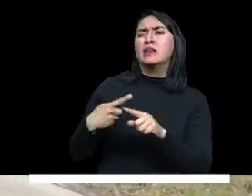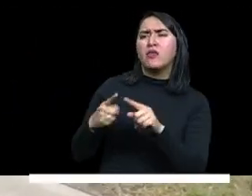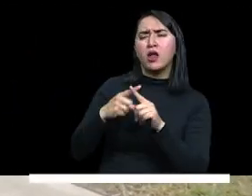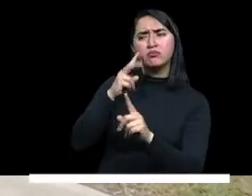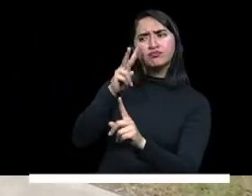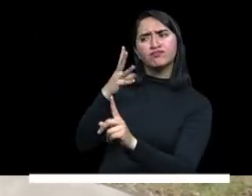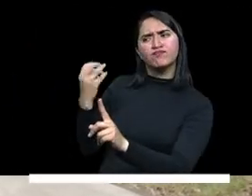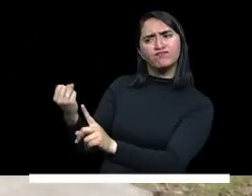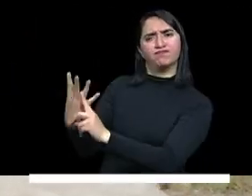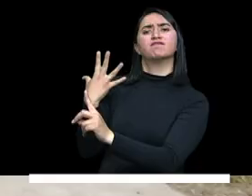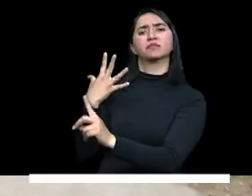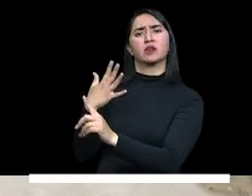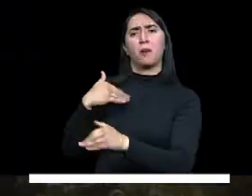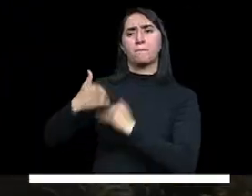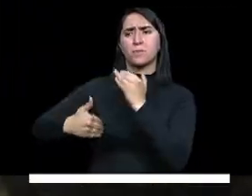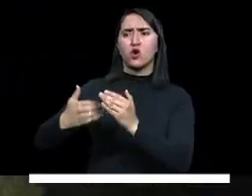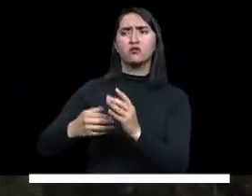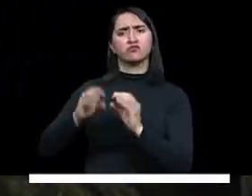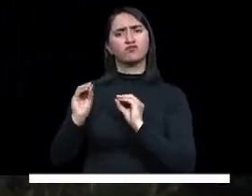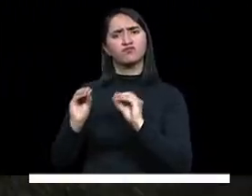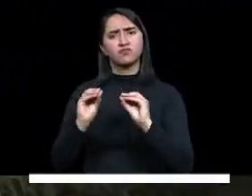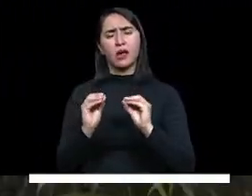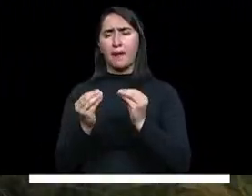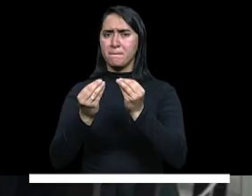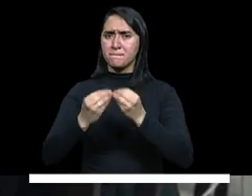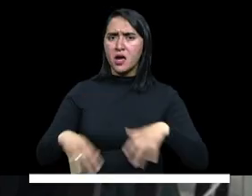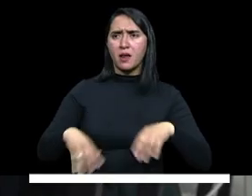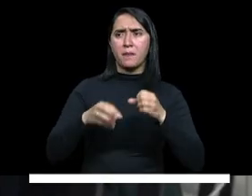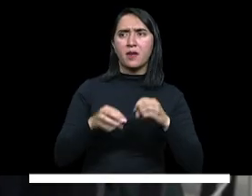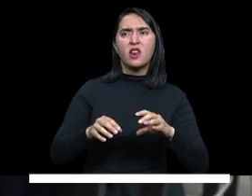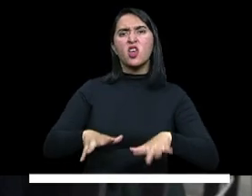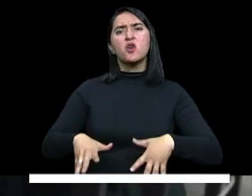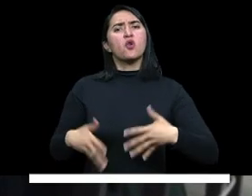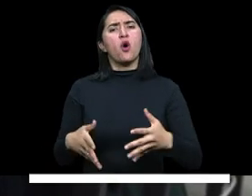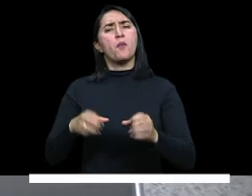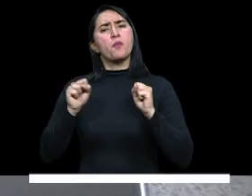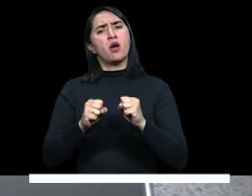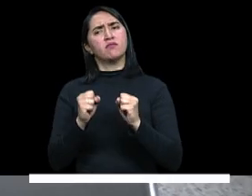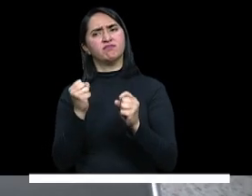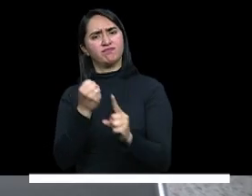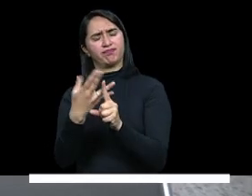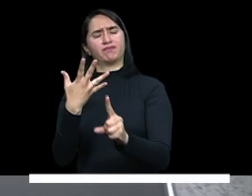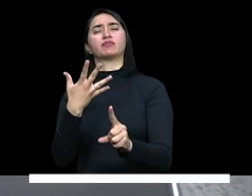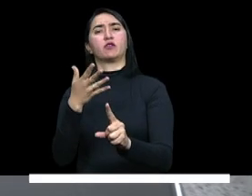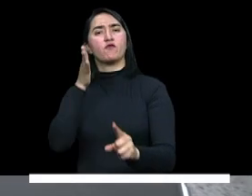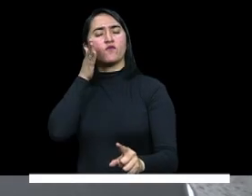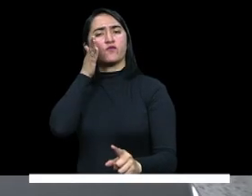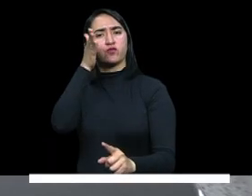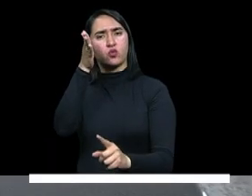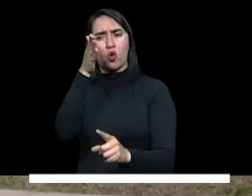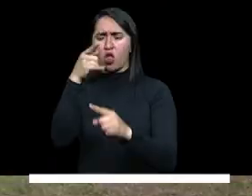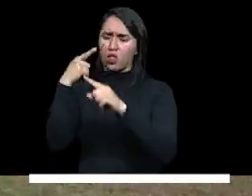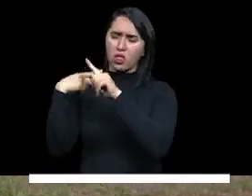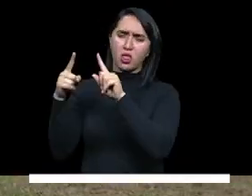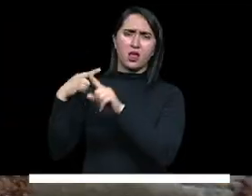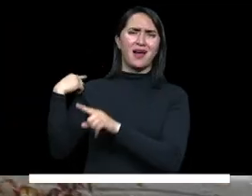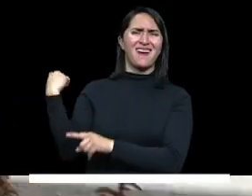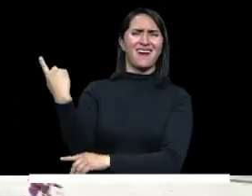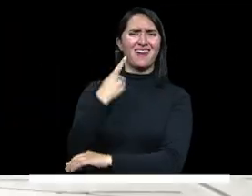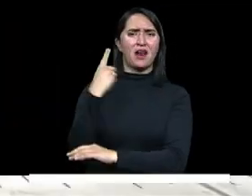esos años de formación que se han perdido y de cómo eso puede tener un impacto hacia futuro en todas las familias.